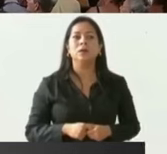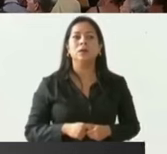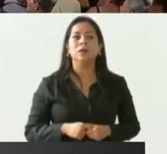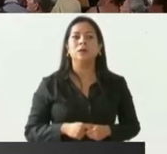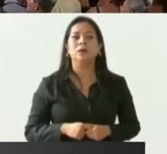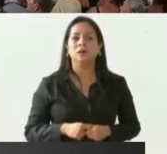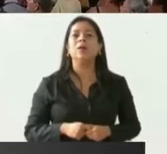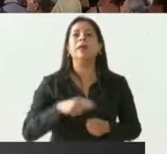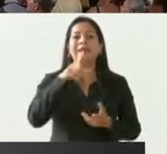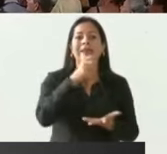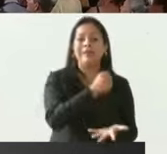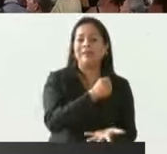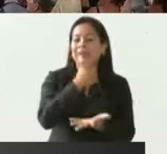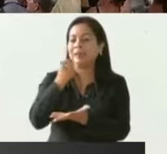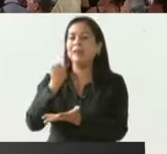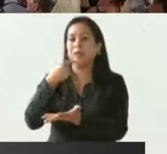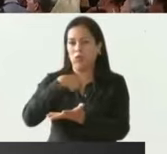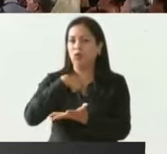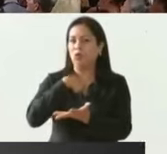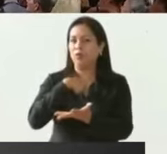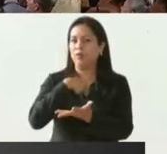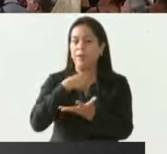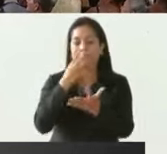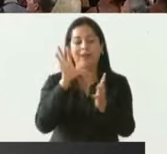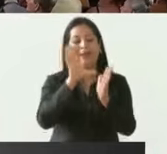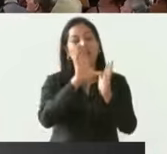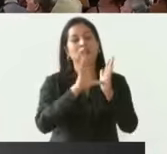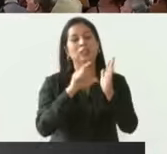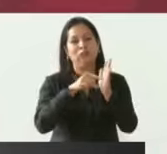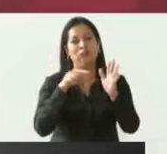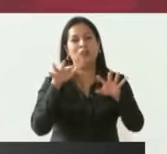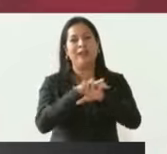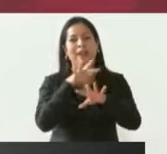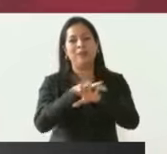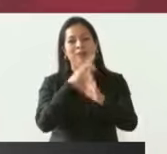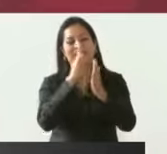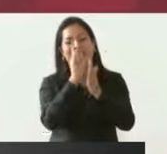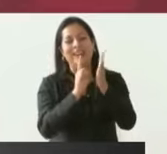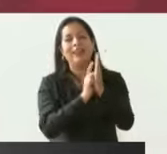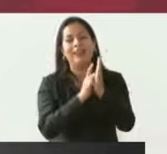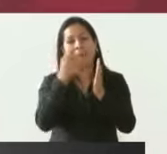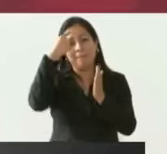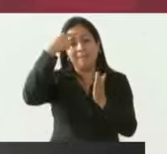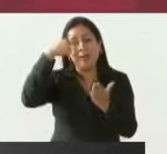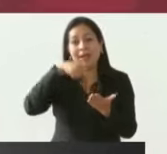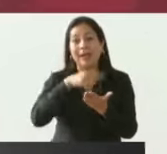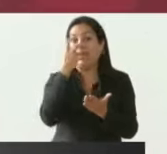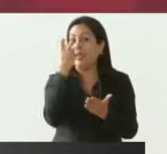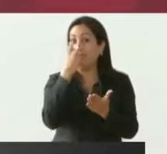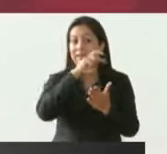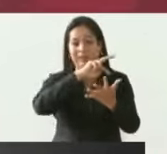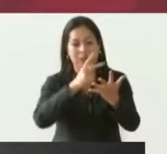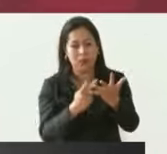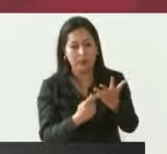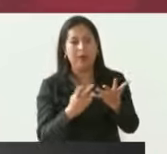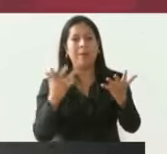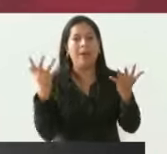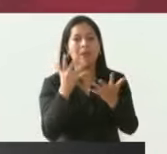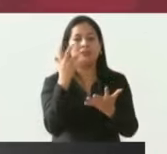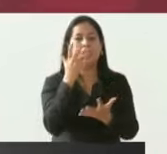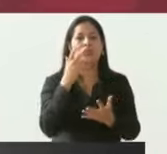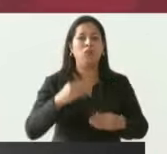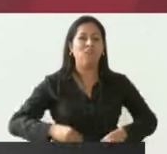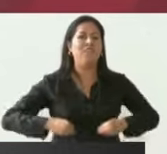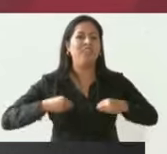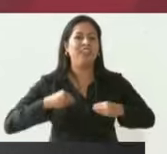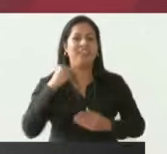el paquete de reformas que estoy enviando para que este programa Sembrando Vida se